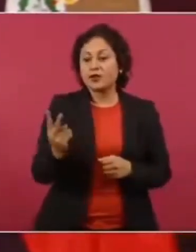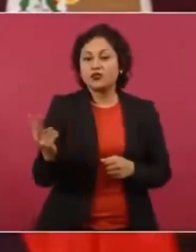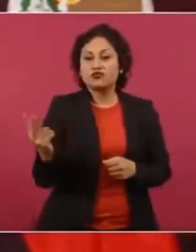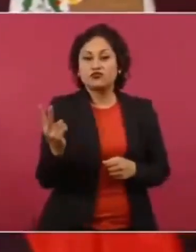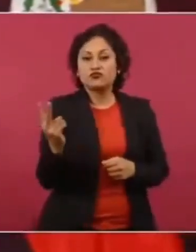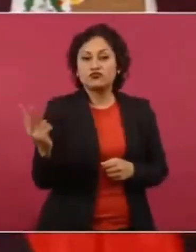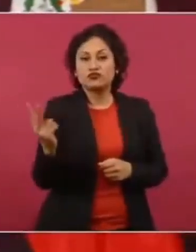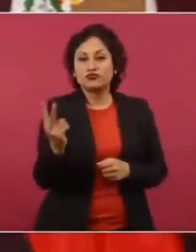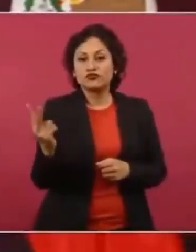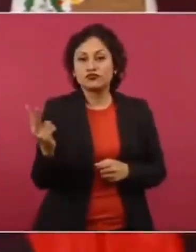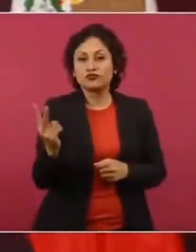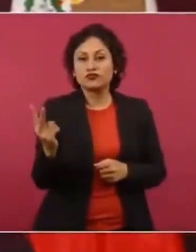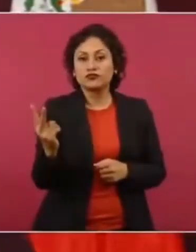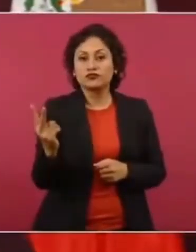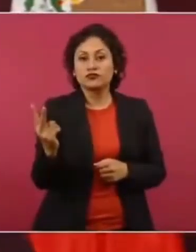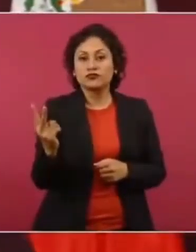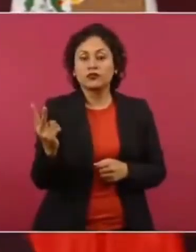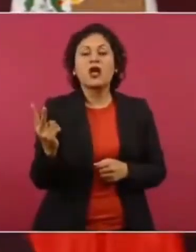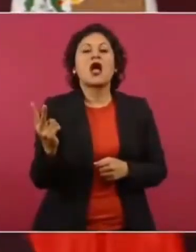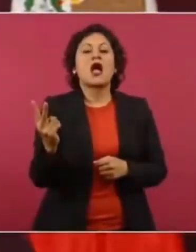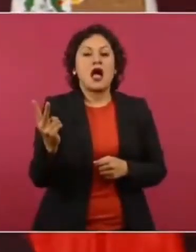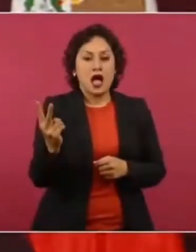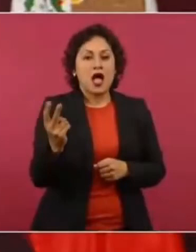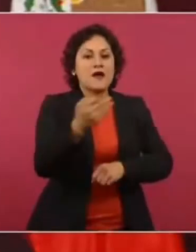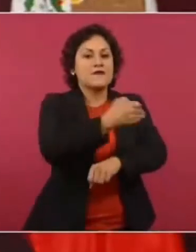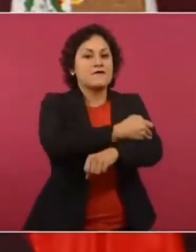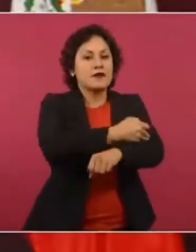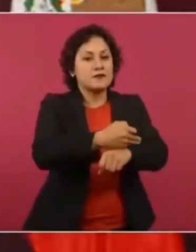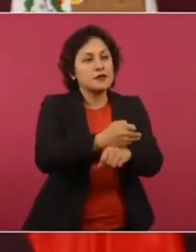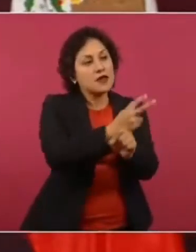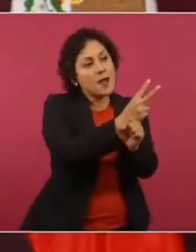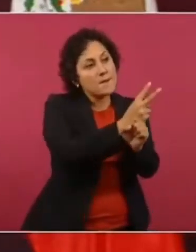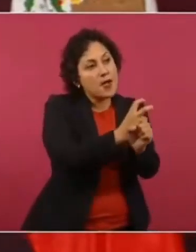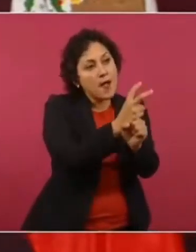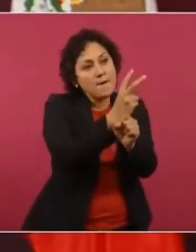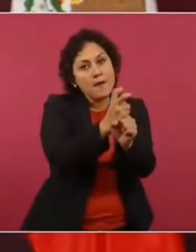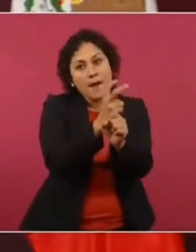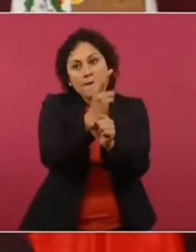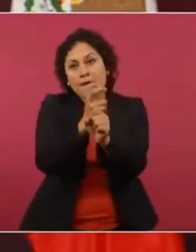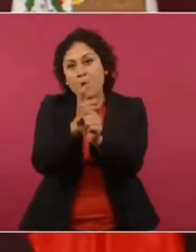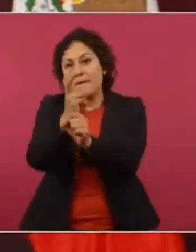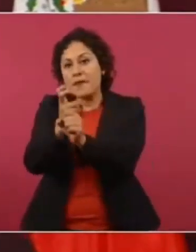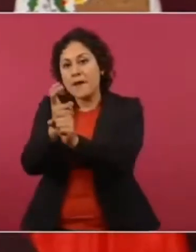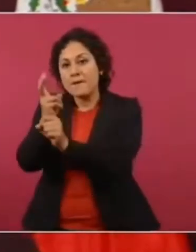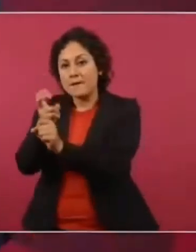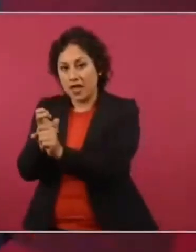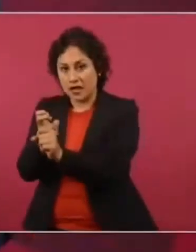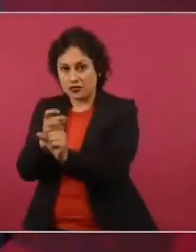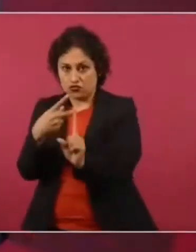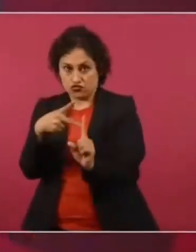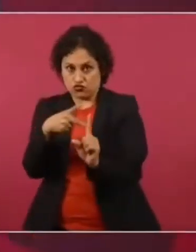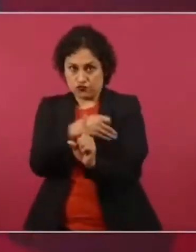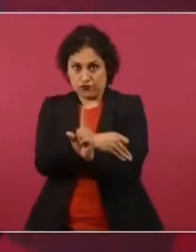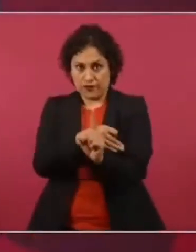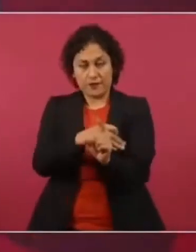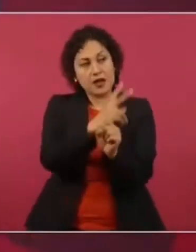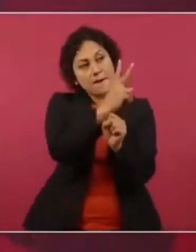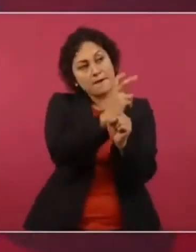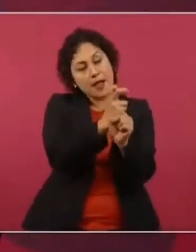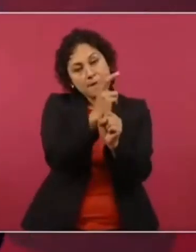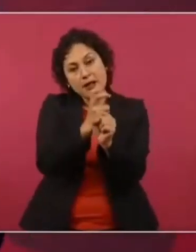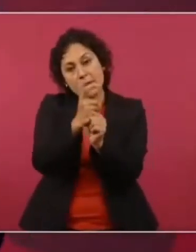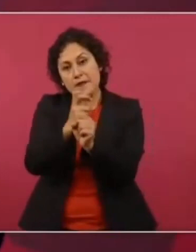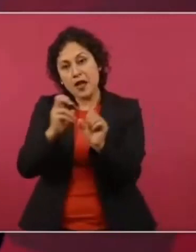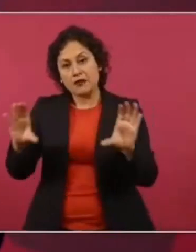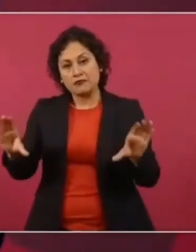invitar a todos los familiares del exfuncionario a una fiesta